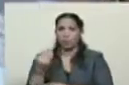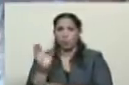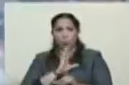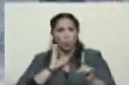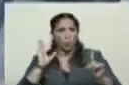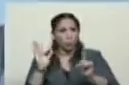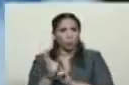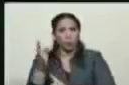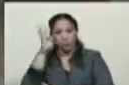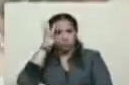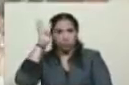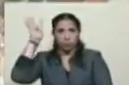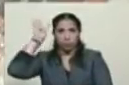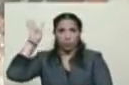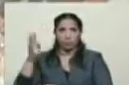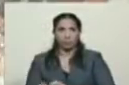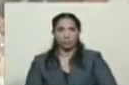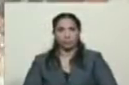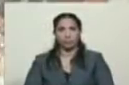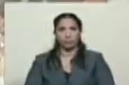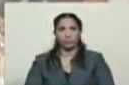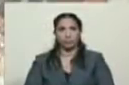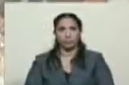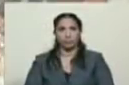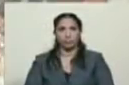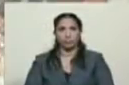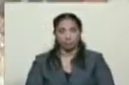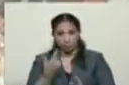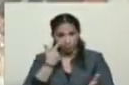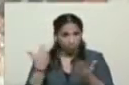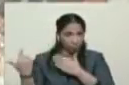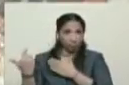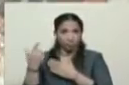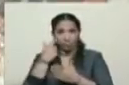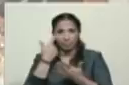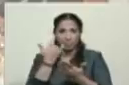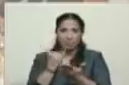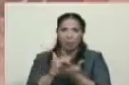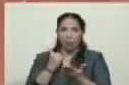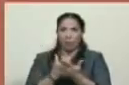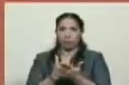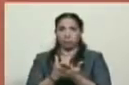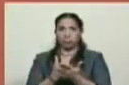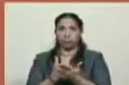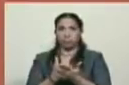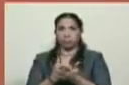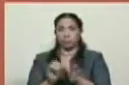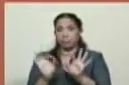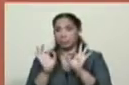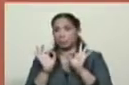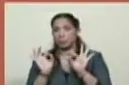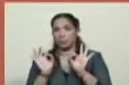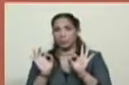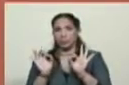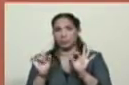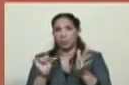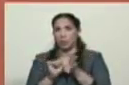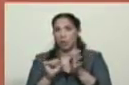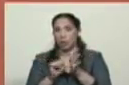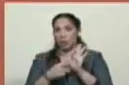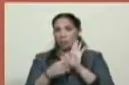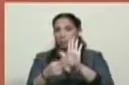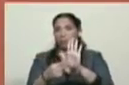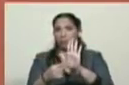Robert Serra. Y aquí está el punto exacto en que fue exhibida